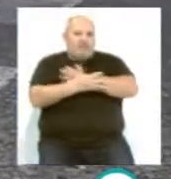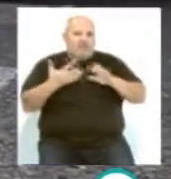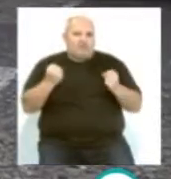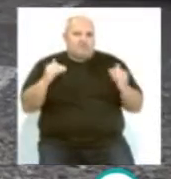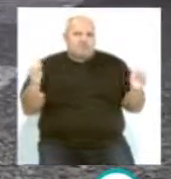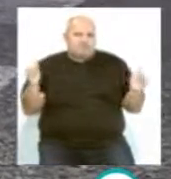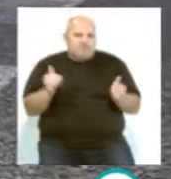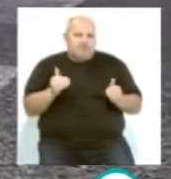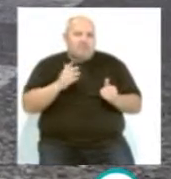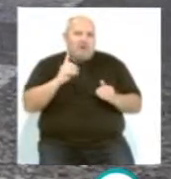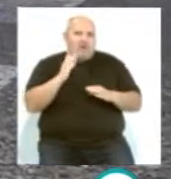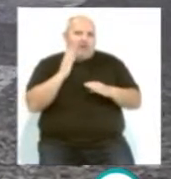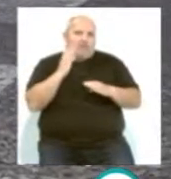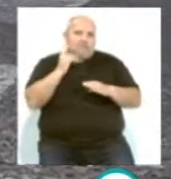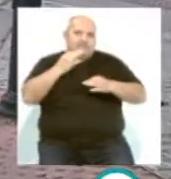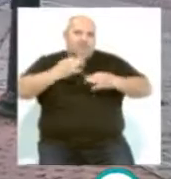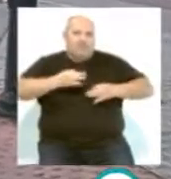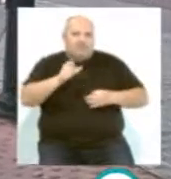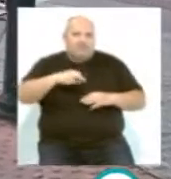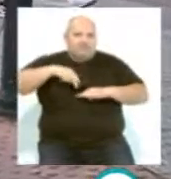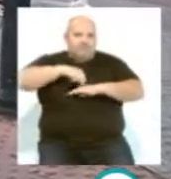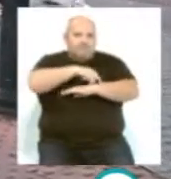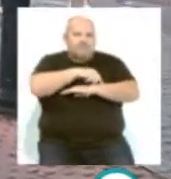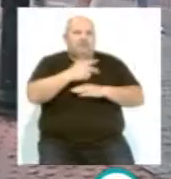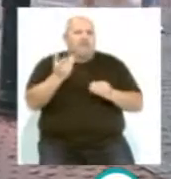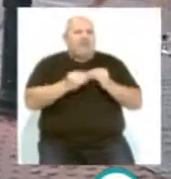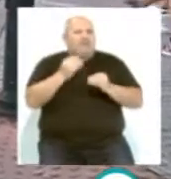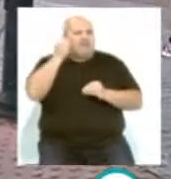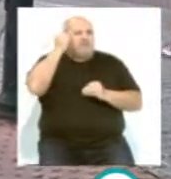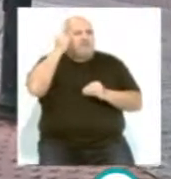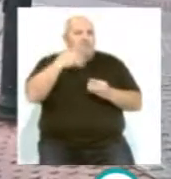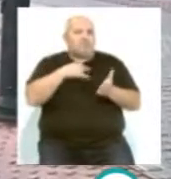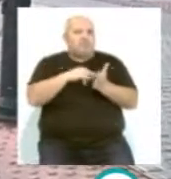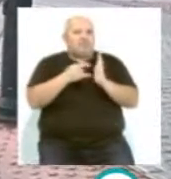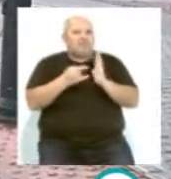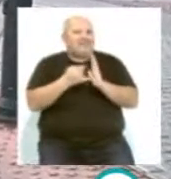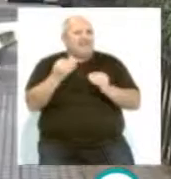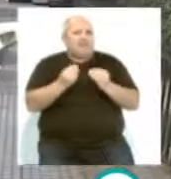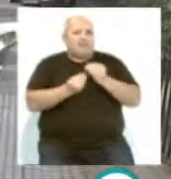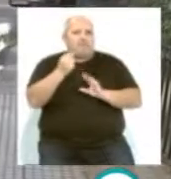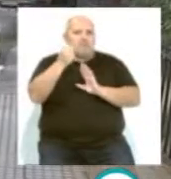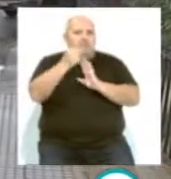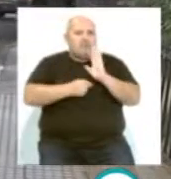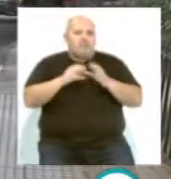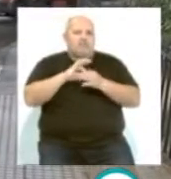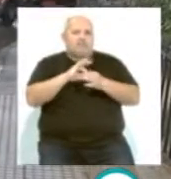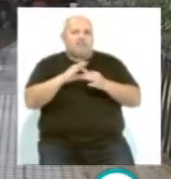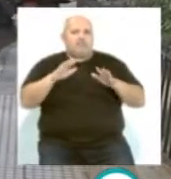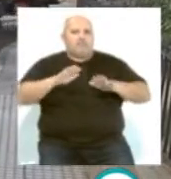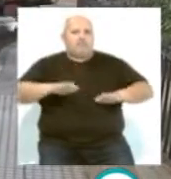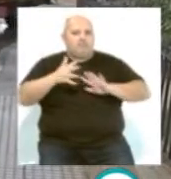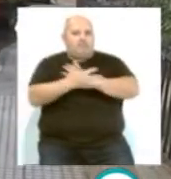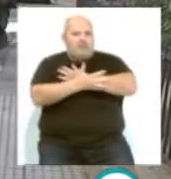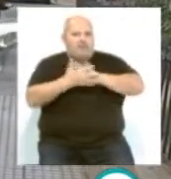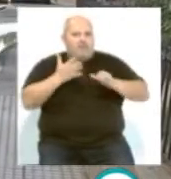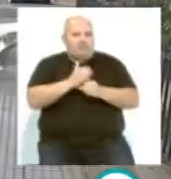tráfico y mejorar la seguridad vial. Para ello se está elaborando un proyecto que pretende poner en marcha medidas de calmado de tráfico en